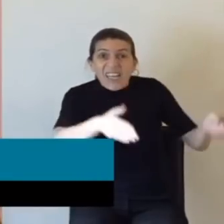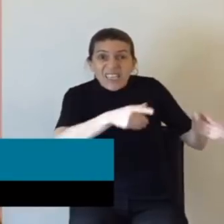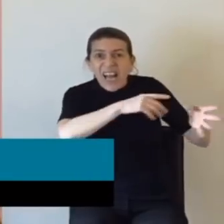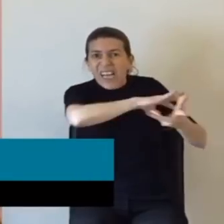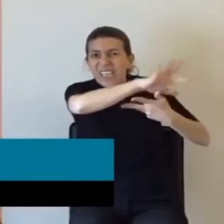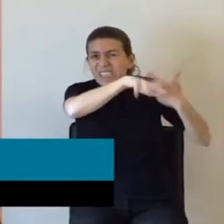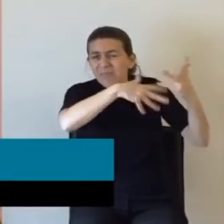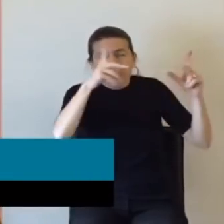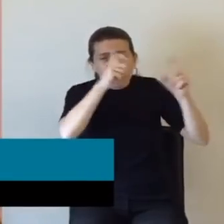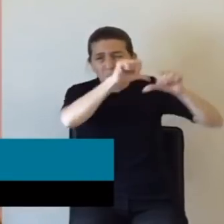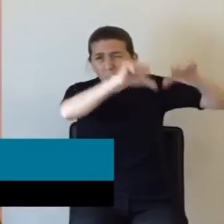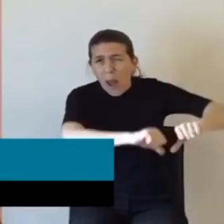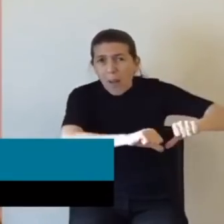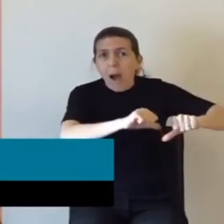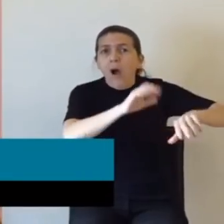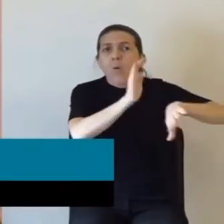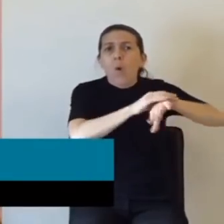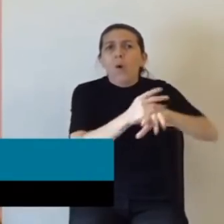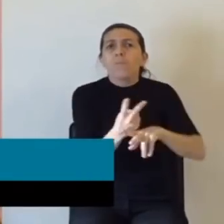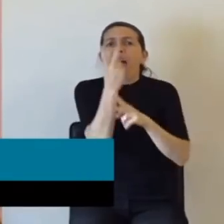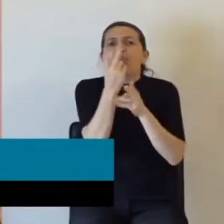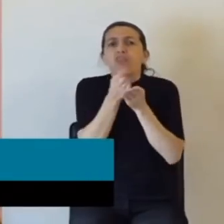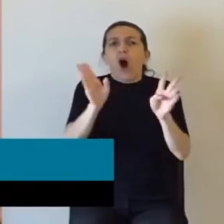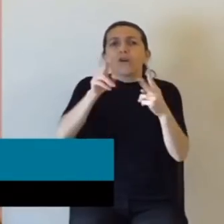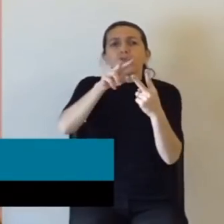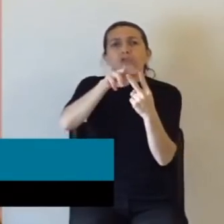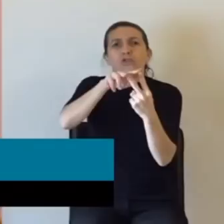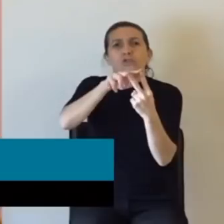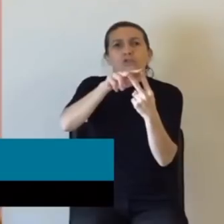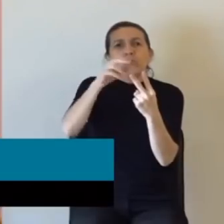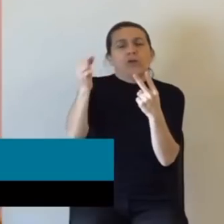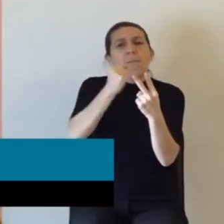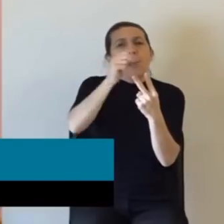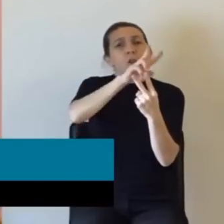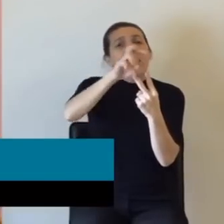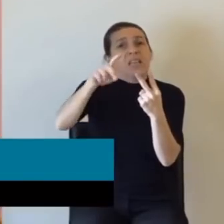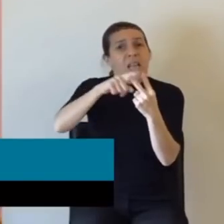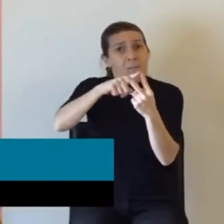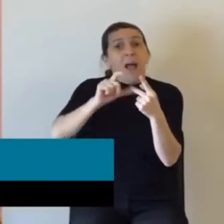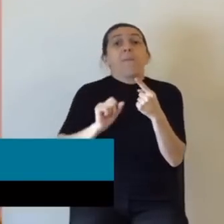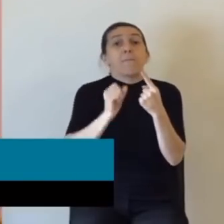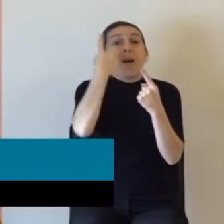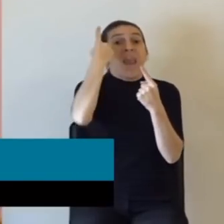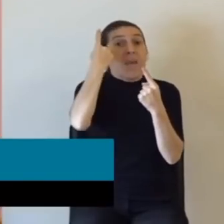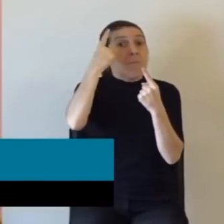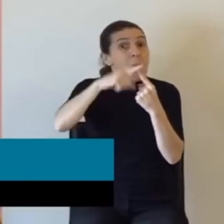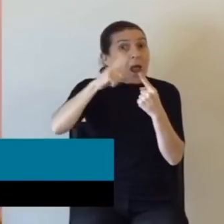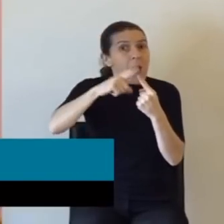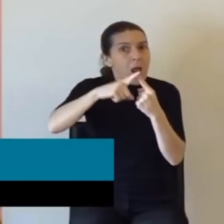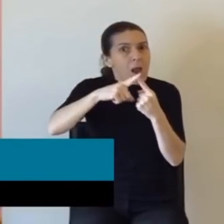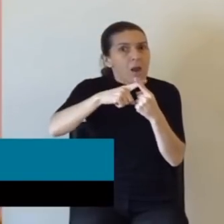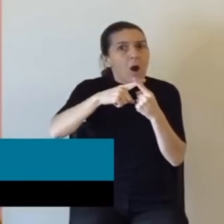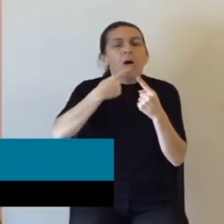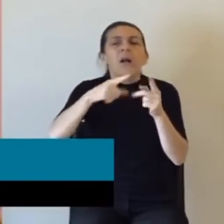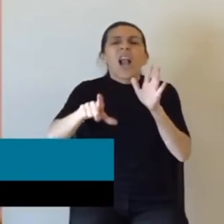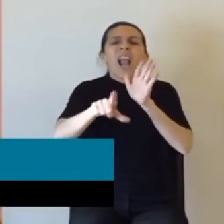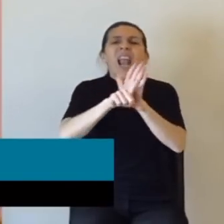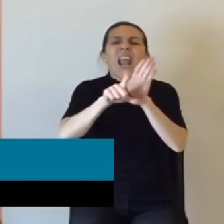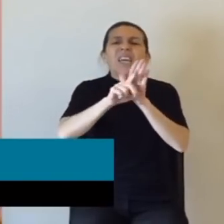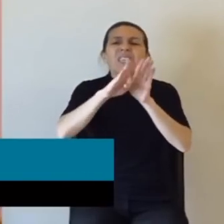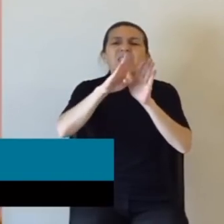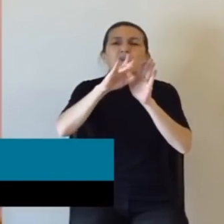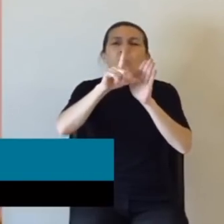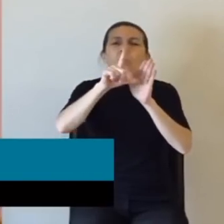dos. Dos grandes, enormes. Y son, primero, las llamadas leyes Bloomberg.